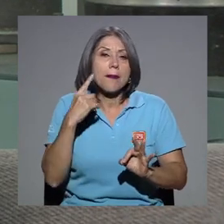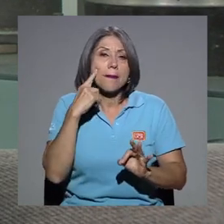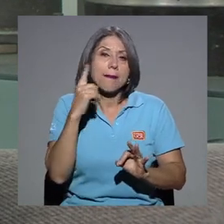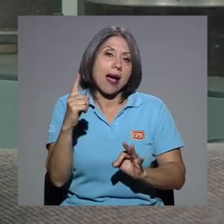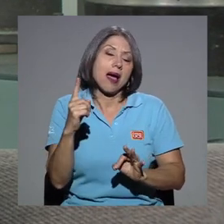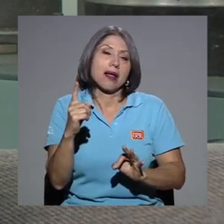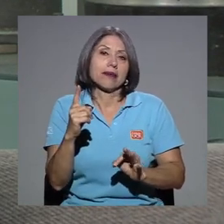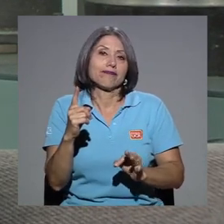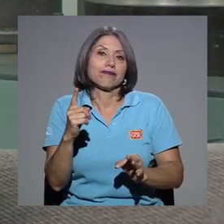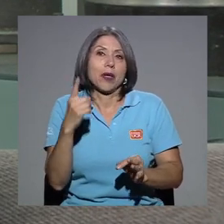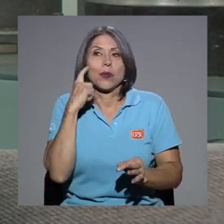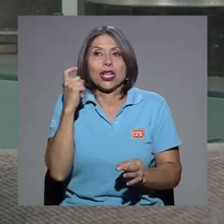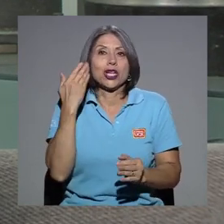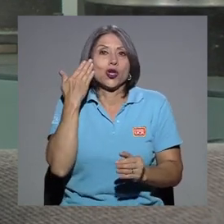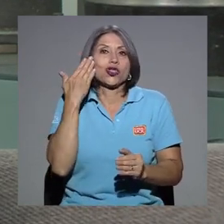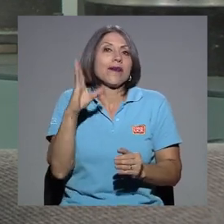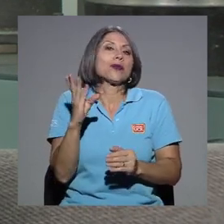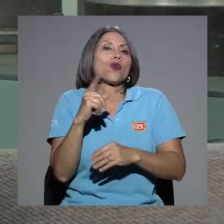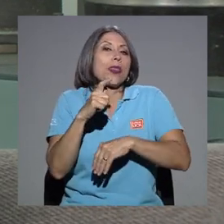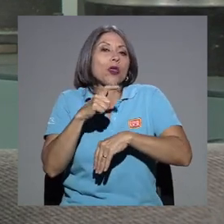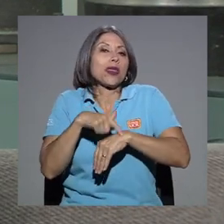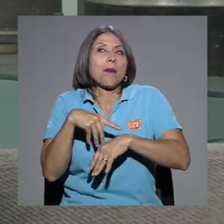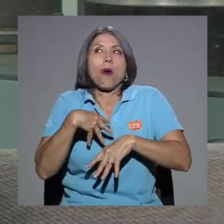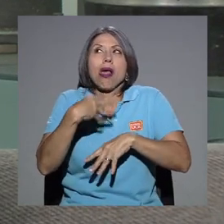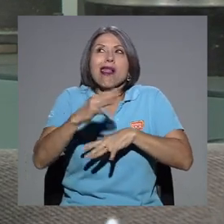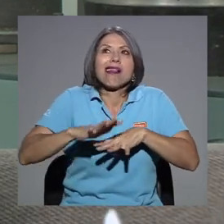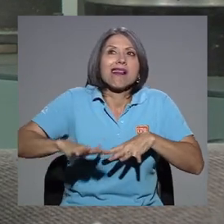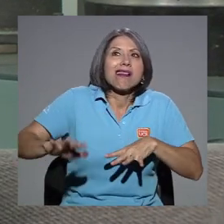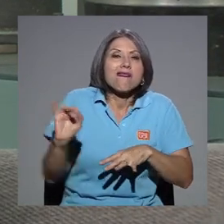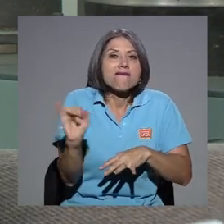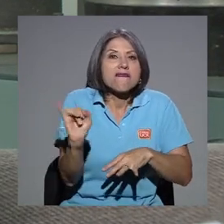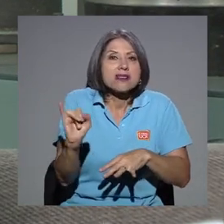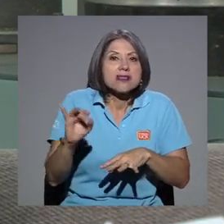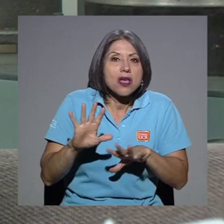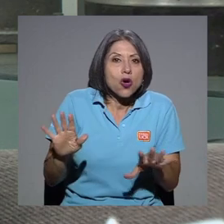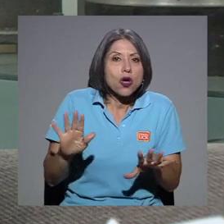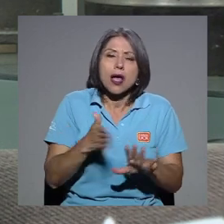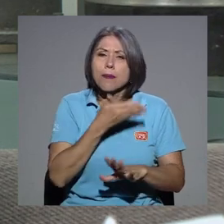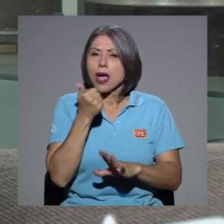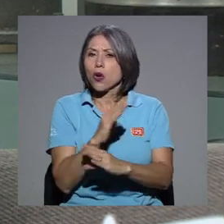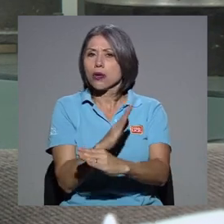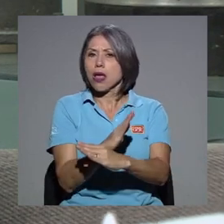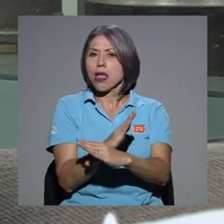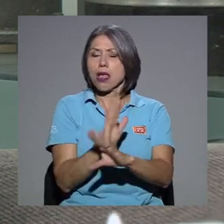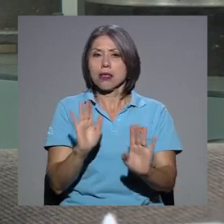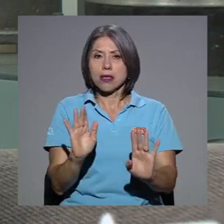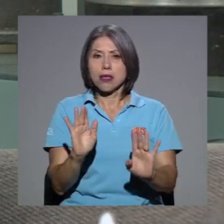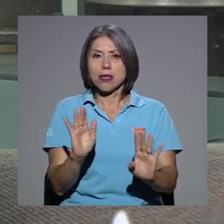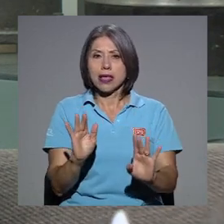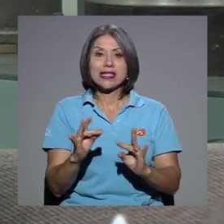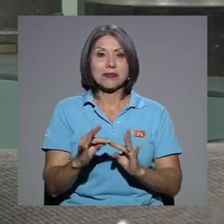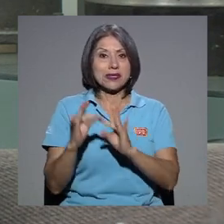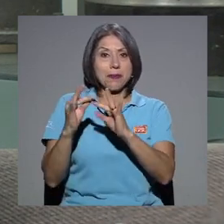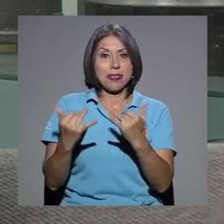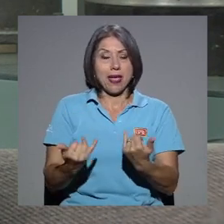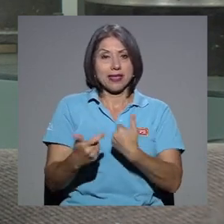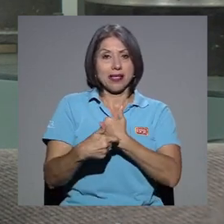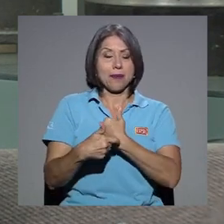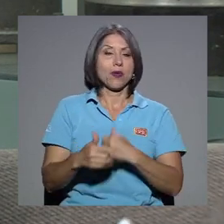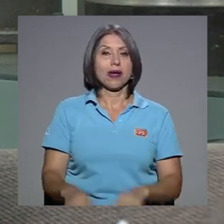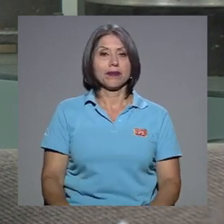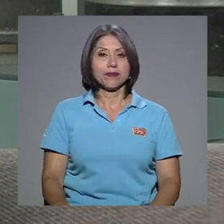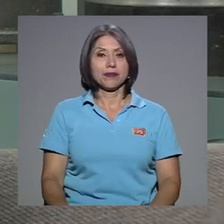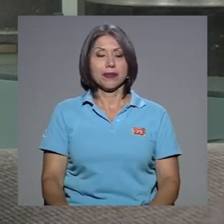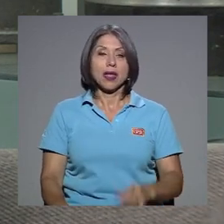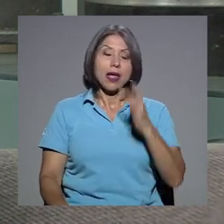como no se sabe ese dato, ¿verdad? No nos expongamos a más, y sobre todo en esta época, ¿verdad?